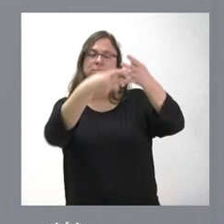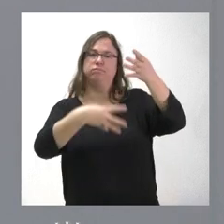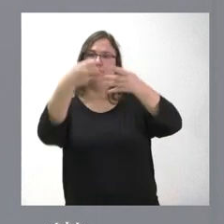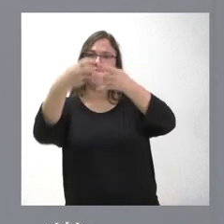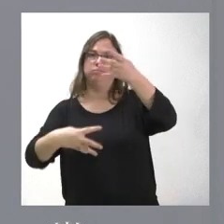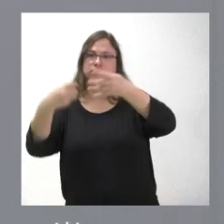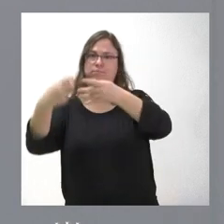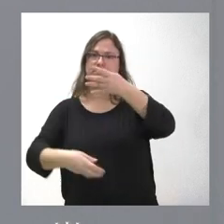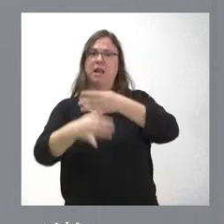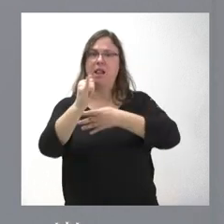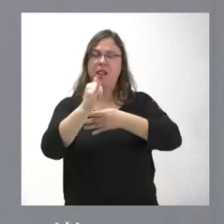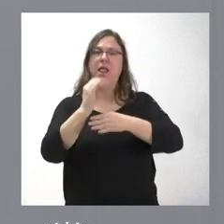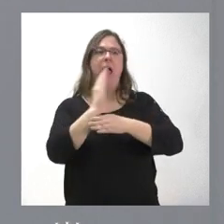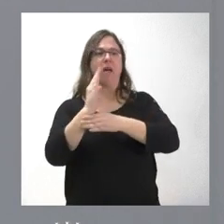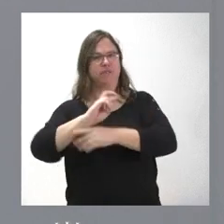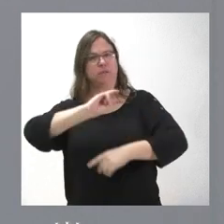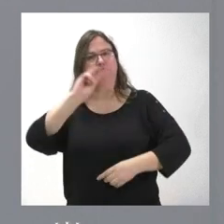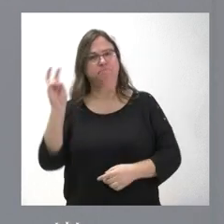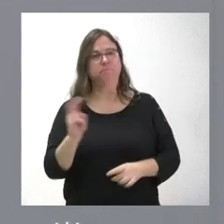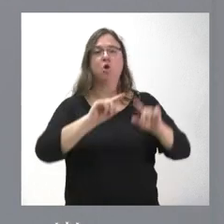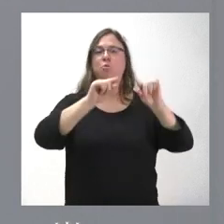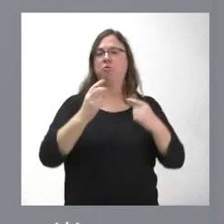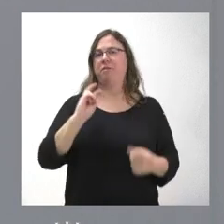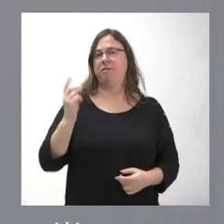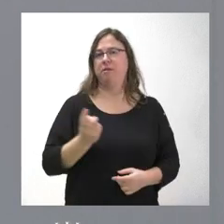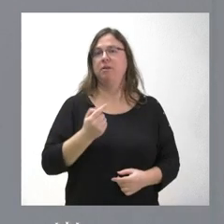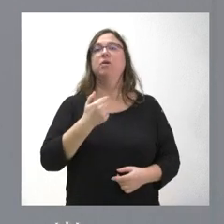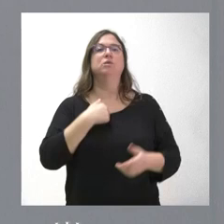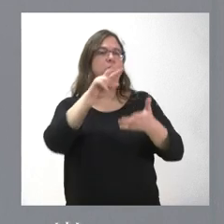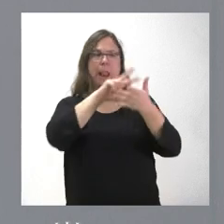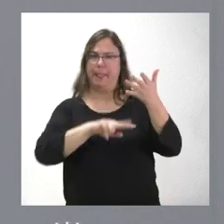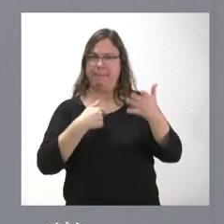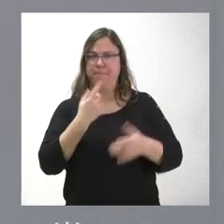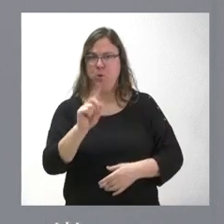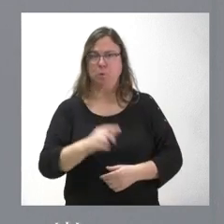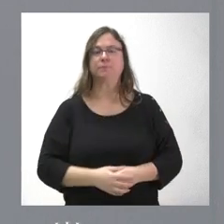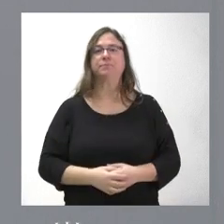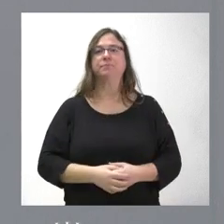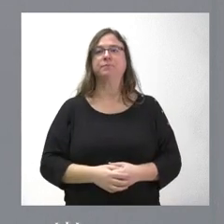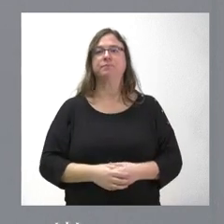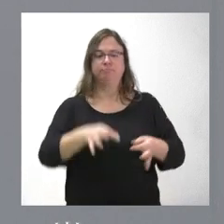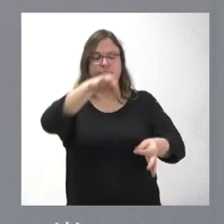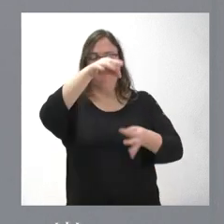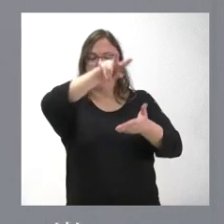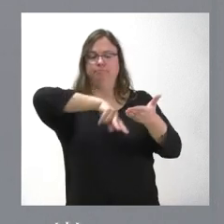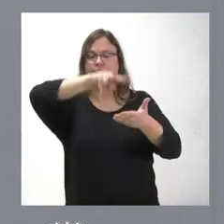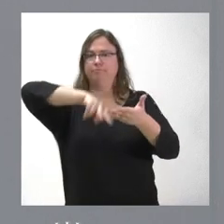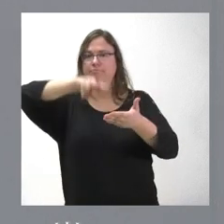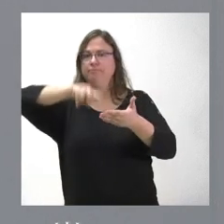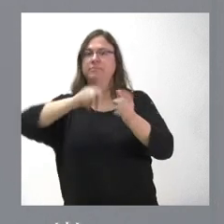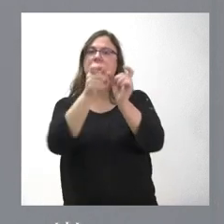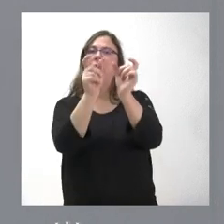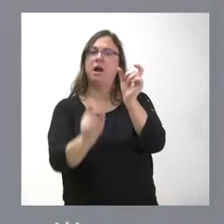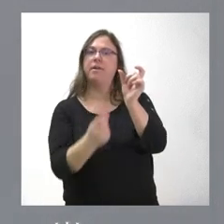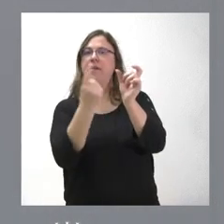estos bienes que afectan a varias provincias. No paso yo a detallarlas, pero están con el importe,